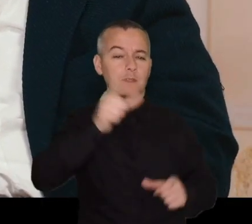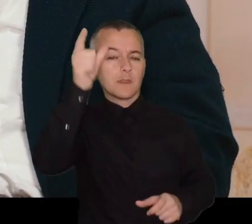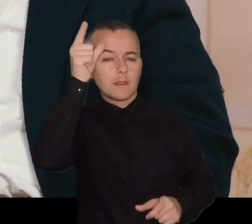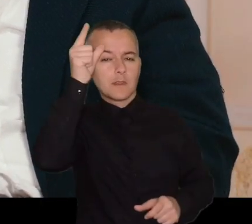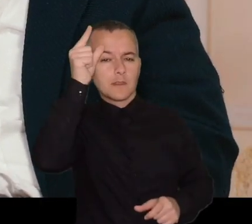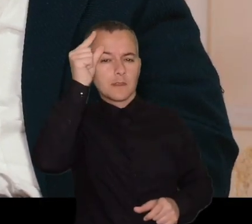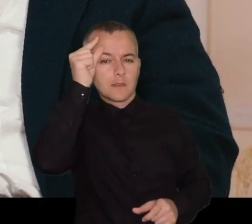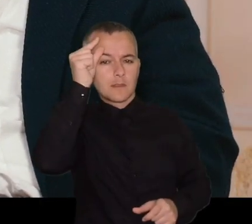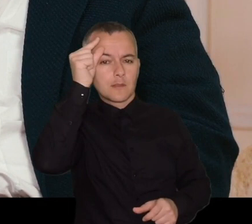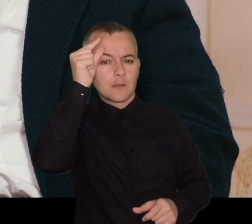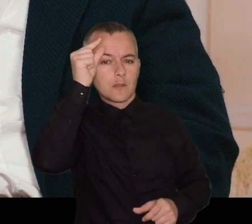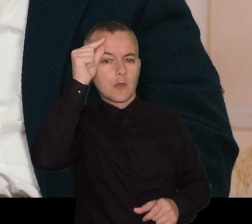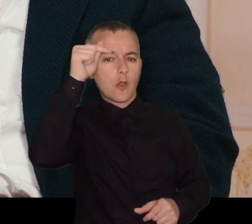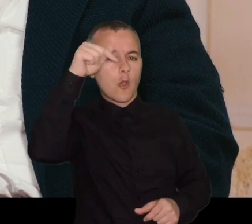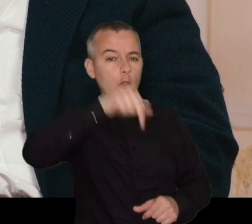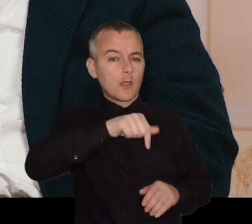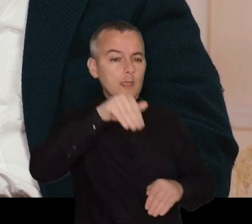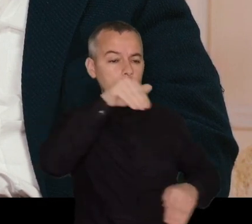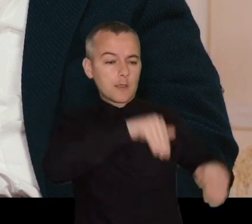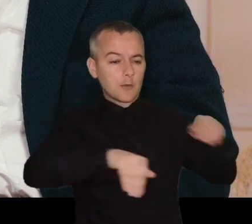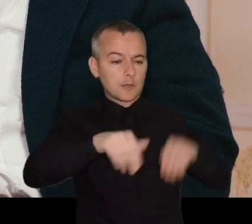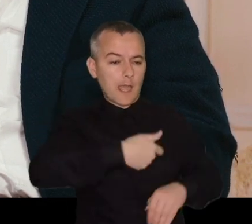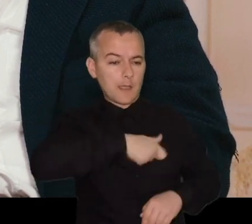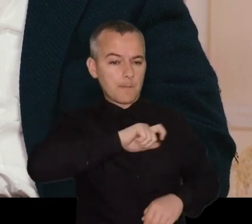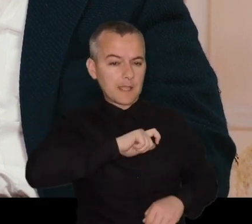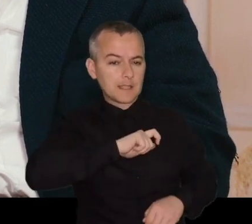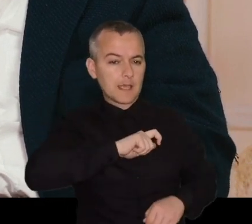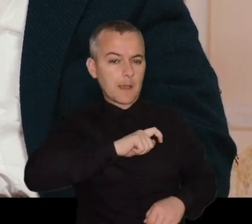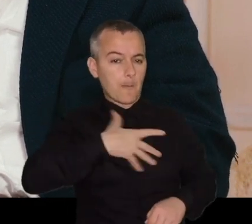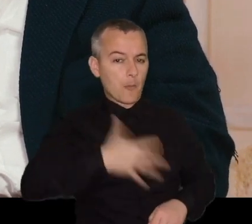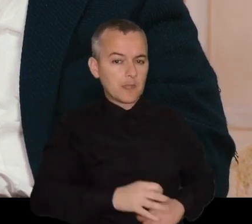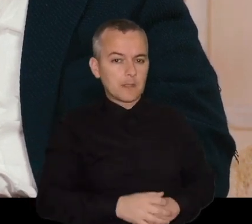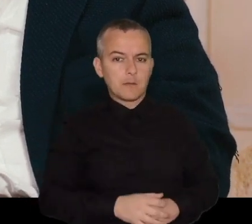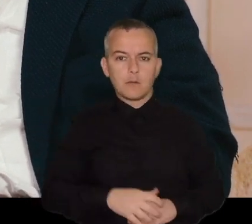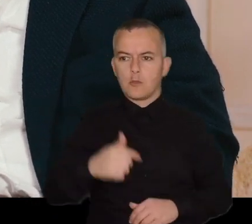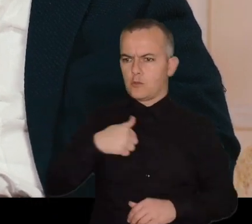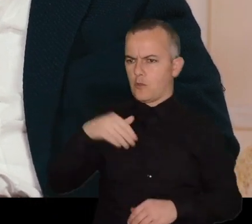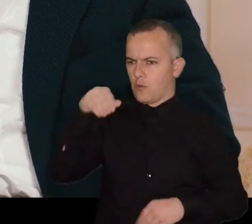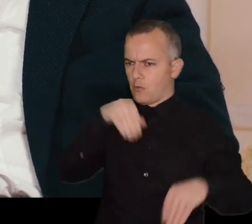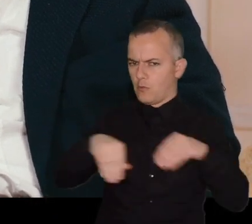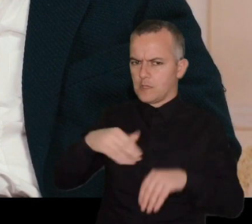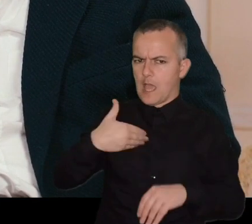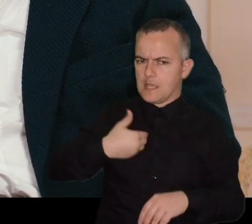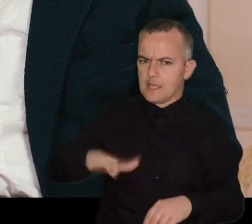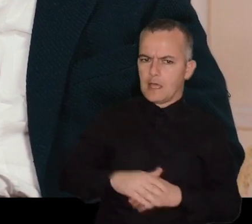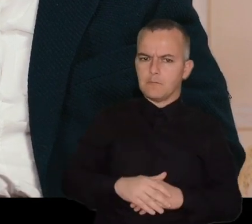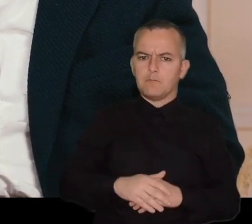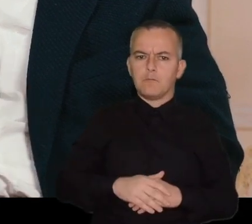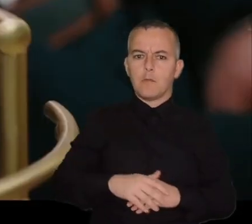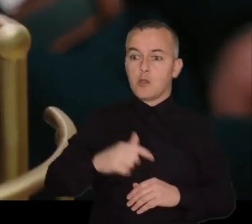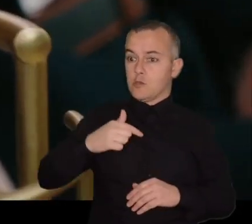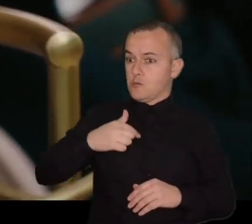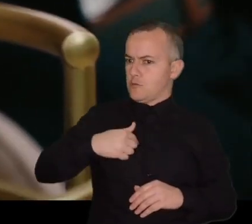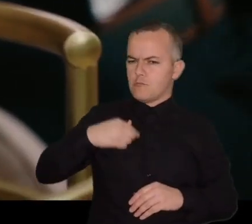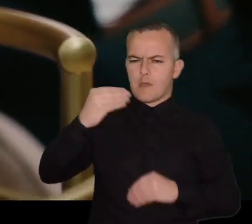discapacidad intelectual hoy ya podemos gastar aquí en España? Yo ya lo he hecho y